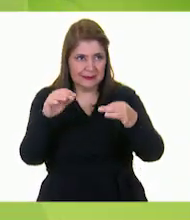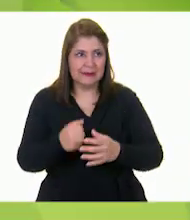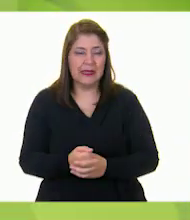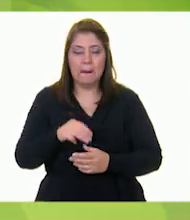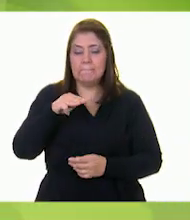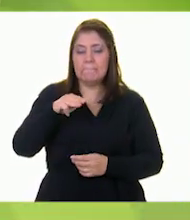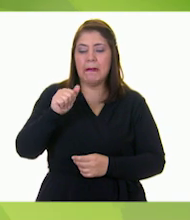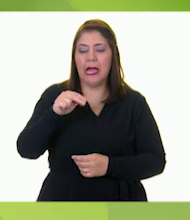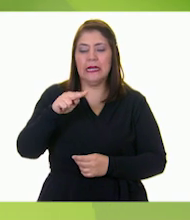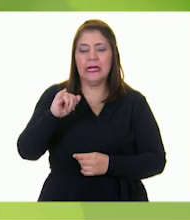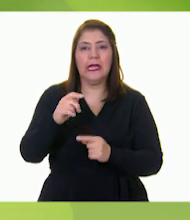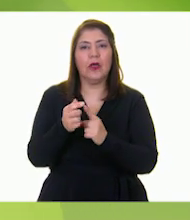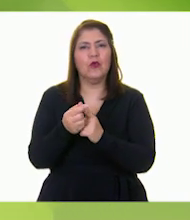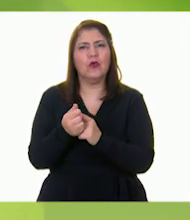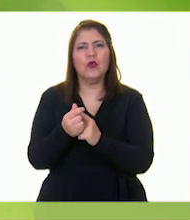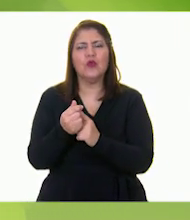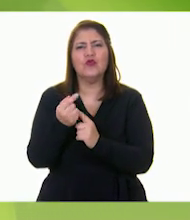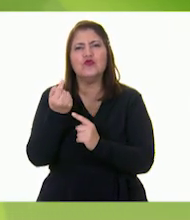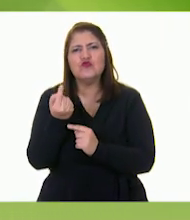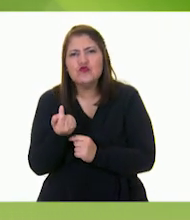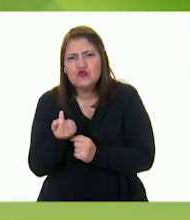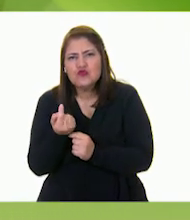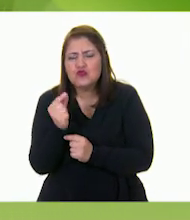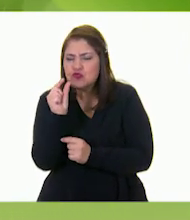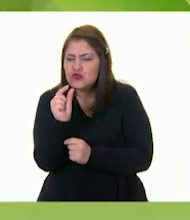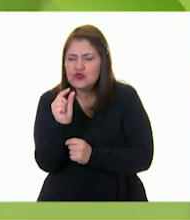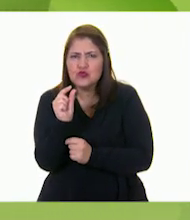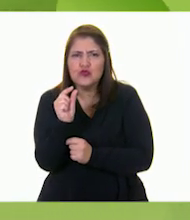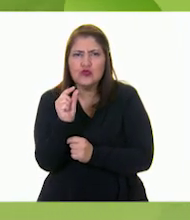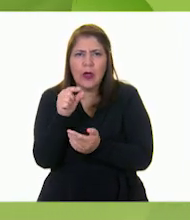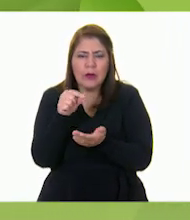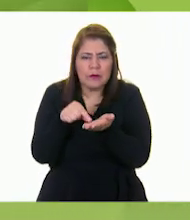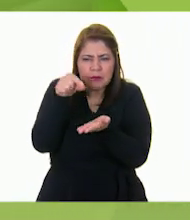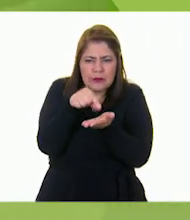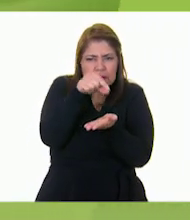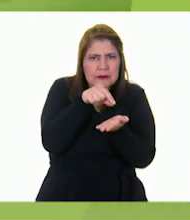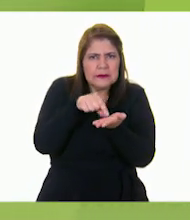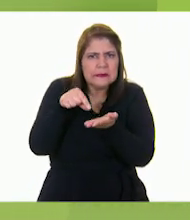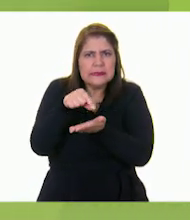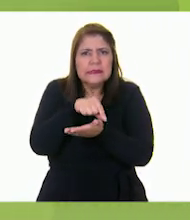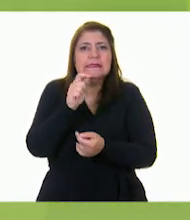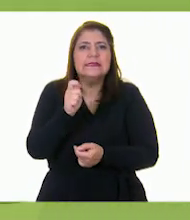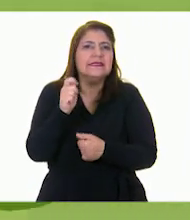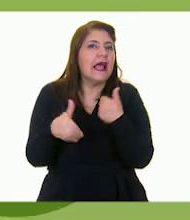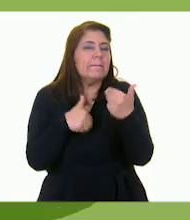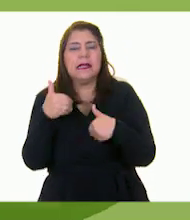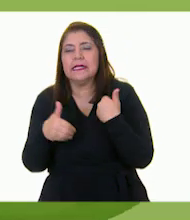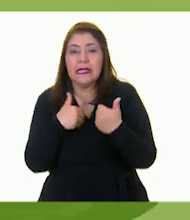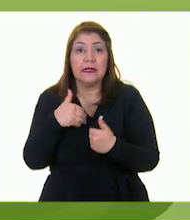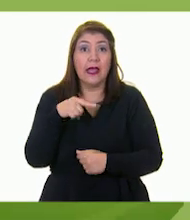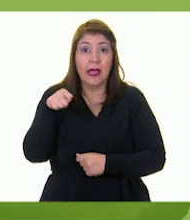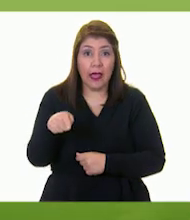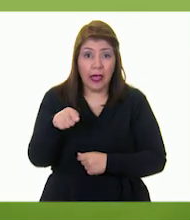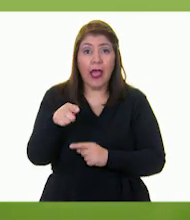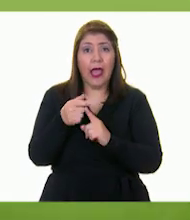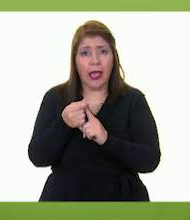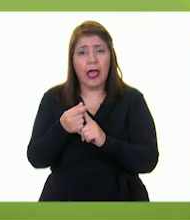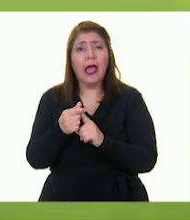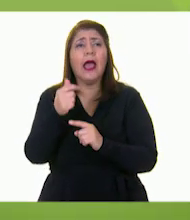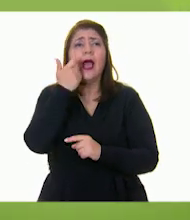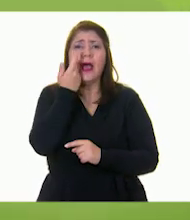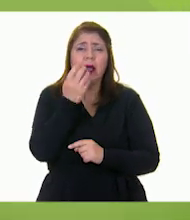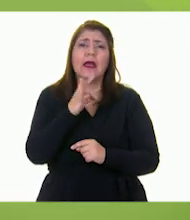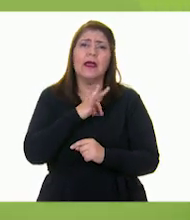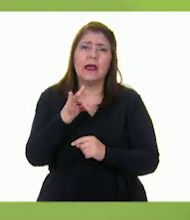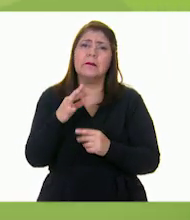Maní era un cacahuate muy chiquito, saltarín y divertido. Él tenía el sueño de acompañar a las